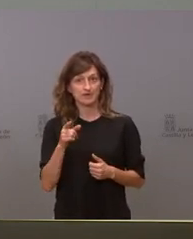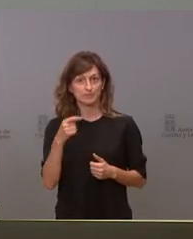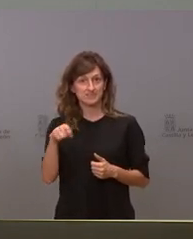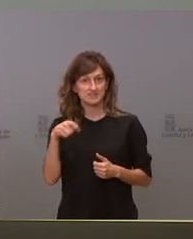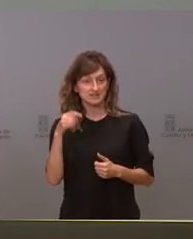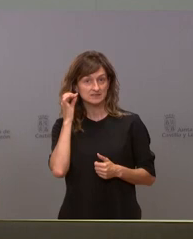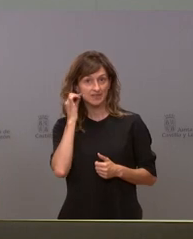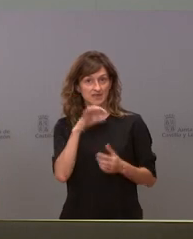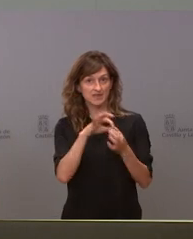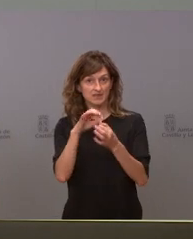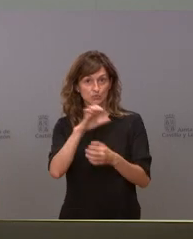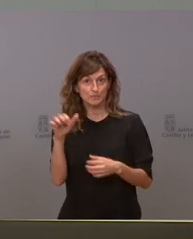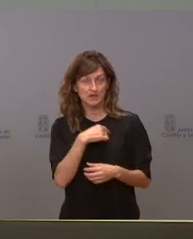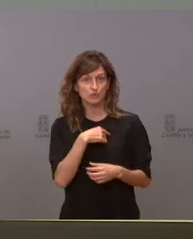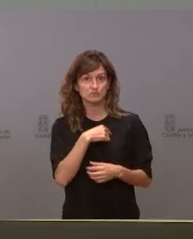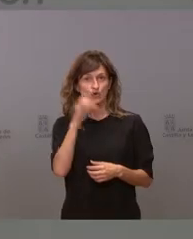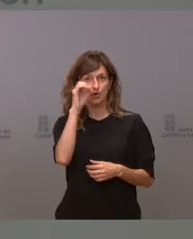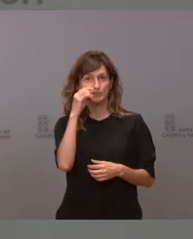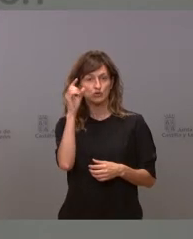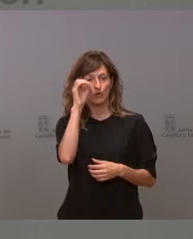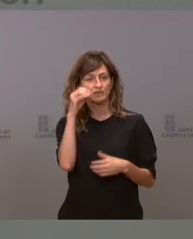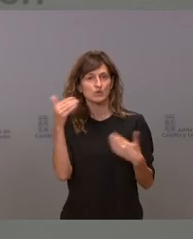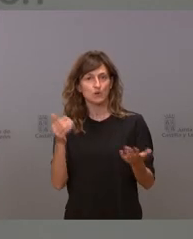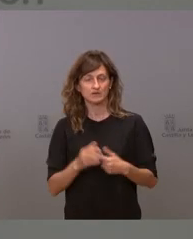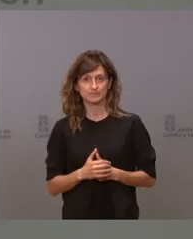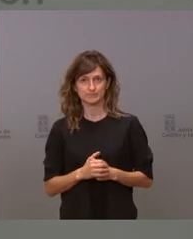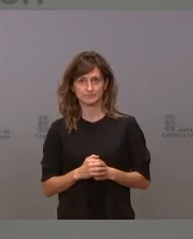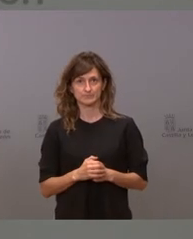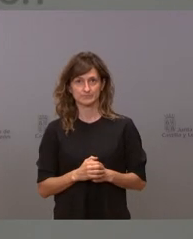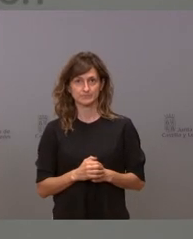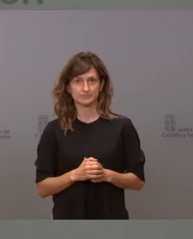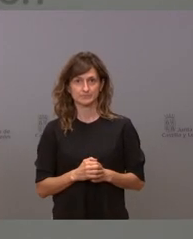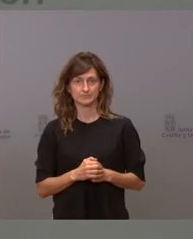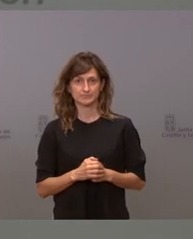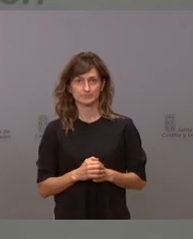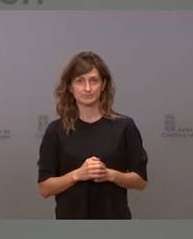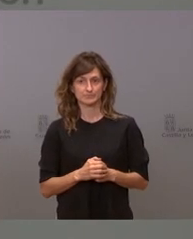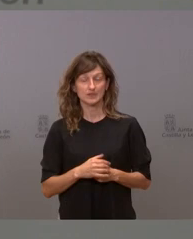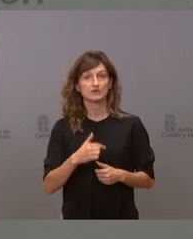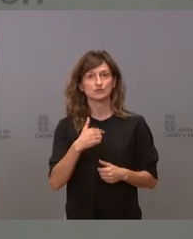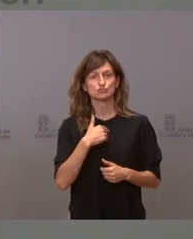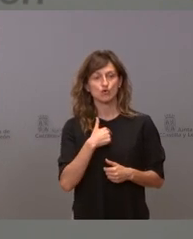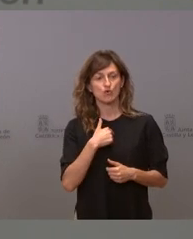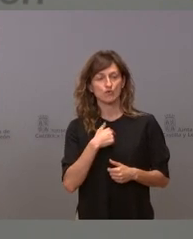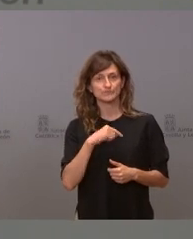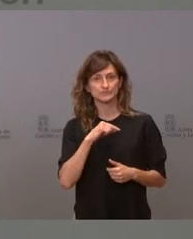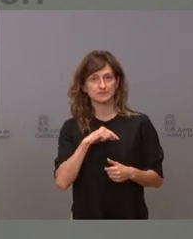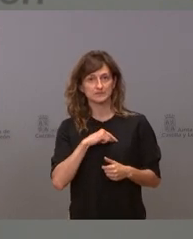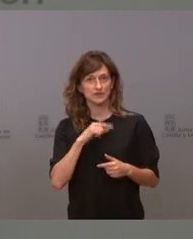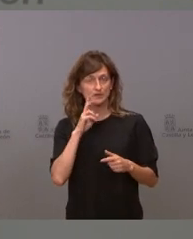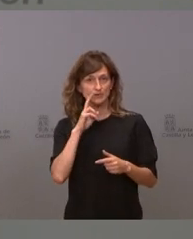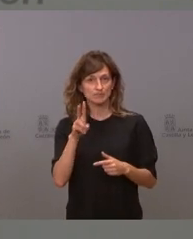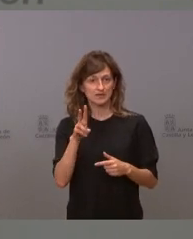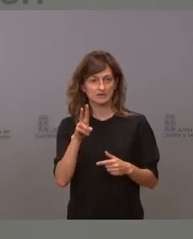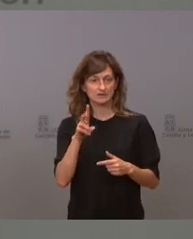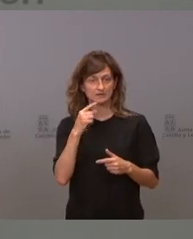presidenta de la comisión europea bueno yo estoy seguro de que la presidenta de la unión europea está al día de